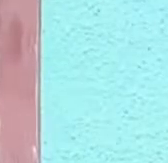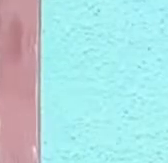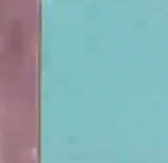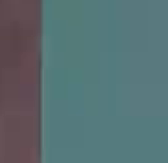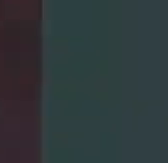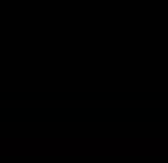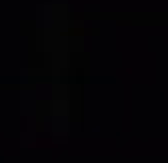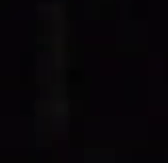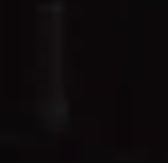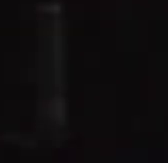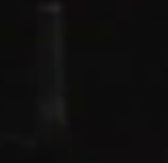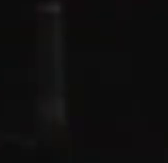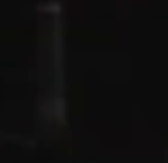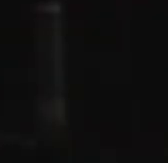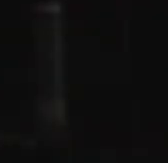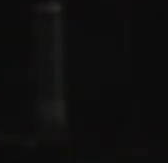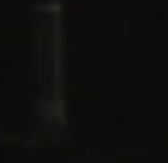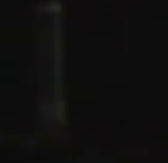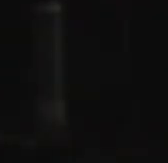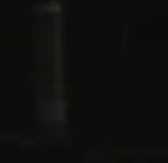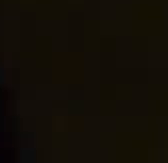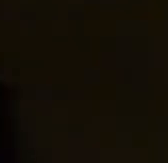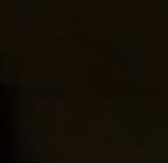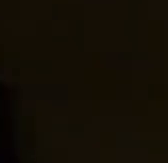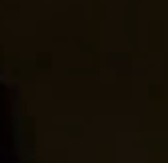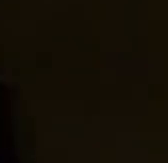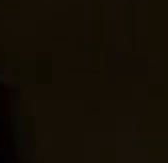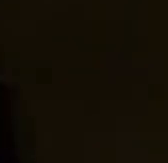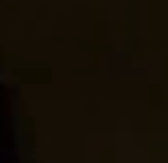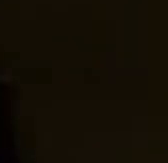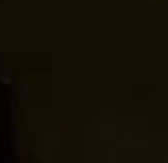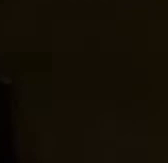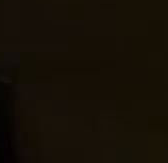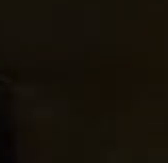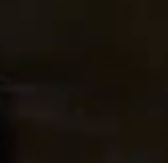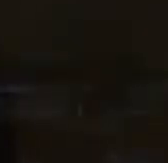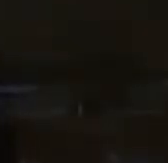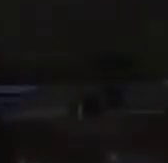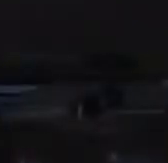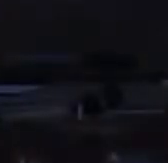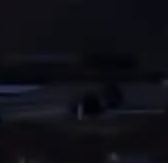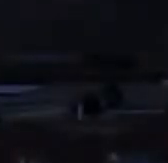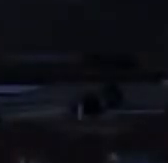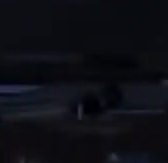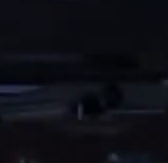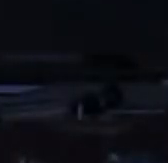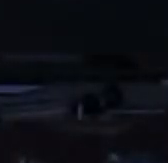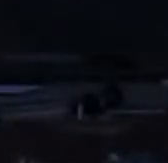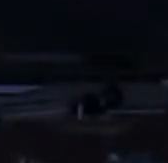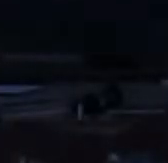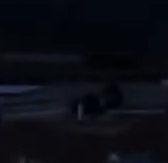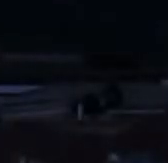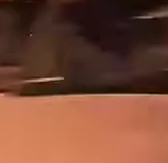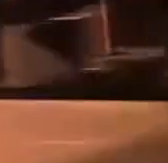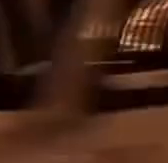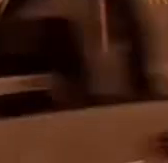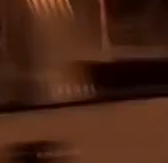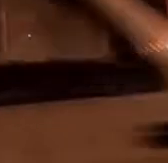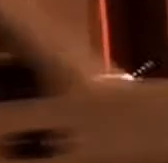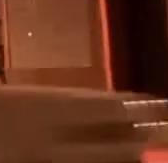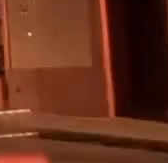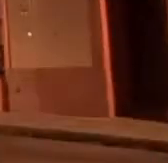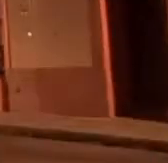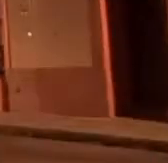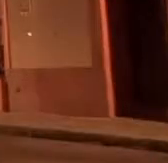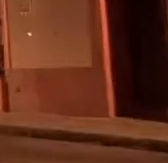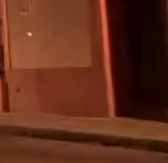siete y media. El tiempo pasó y Ana Laura no regresaba a su casa. En el marco de los 16 días de activismo contra la violencia hacia